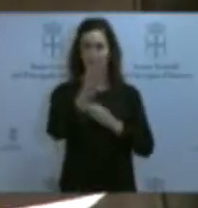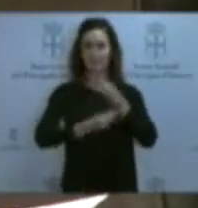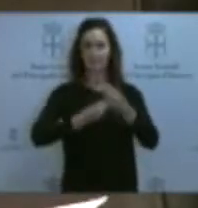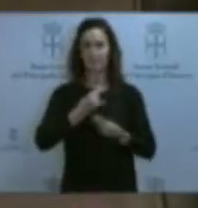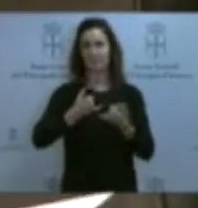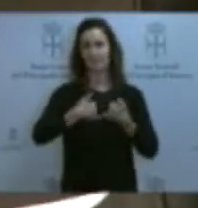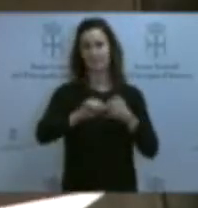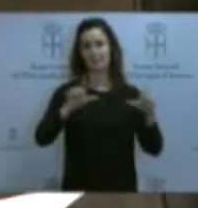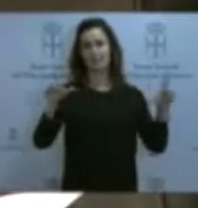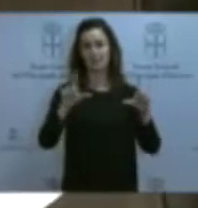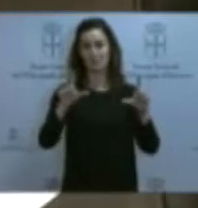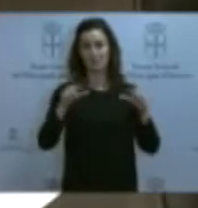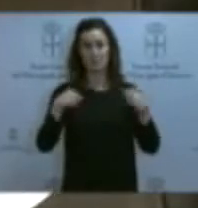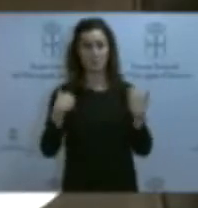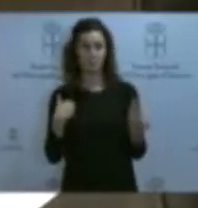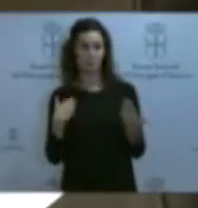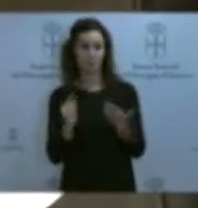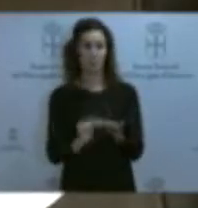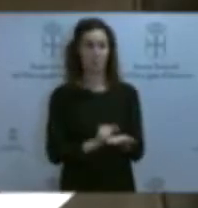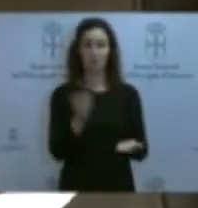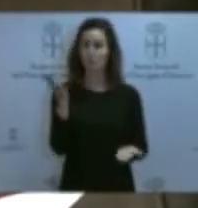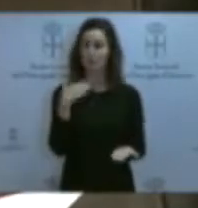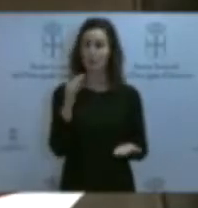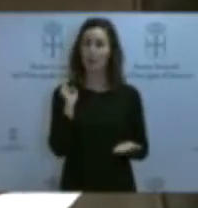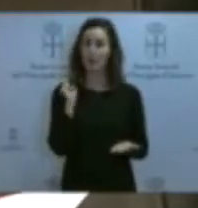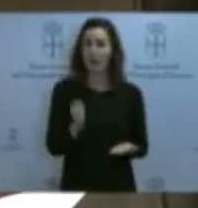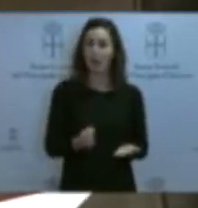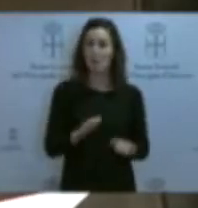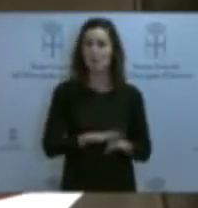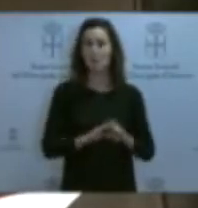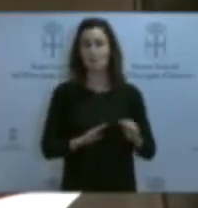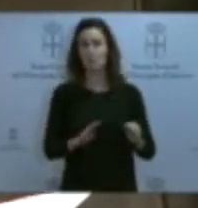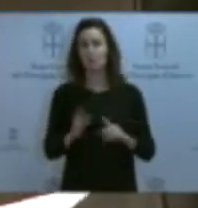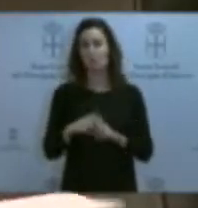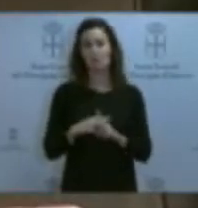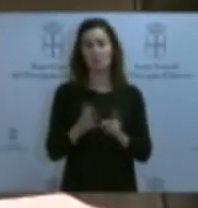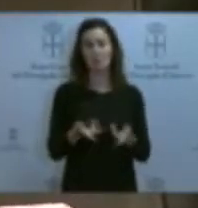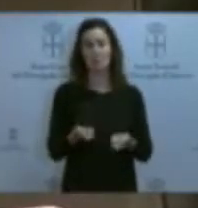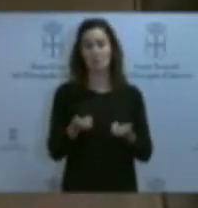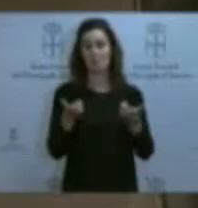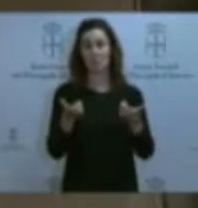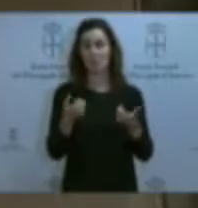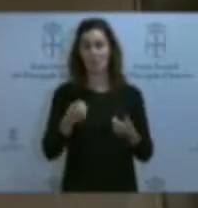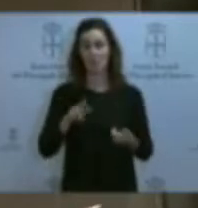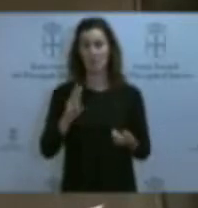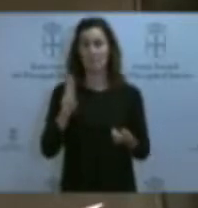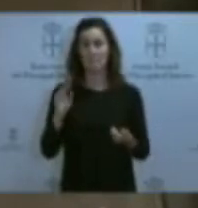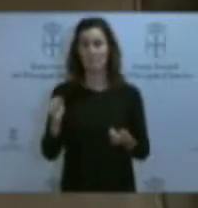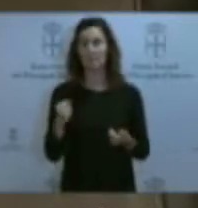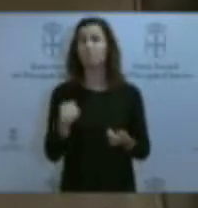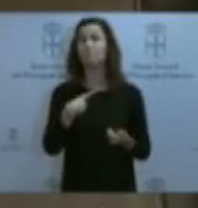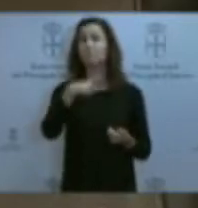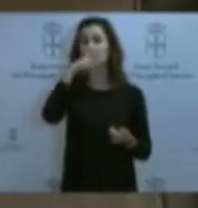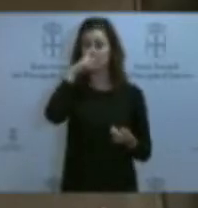telecable, no tiene contrato y lleva años sin facturarle los servicios contemplados en el ARPA. Le recuerdo que la Fiscalía ha